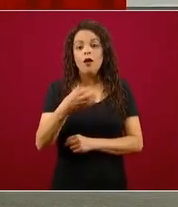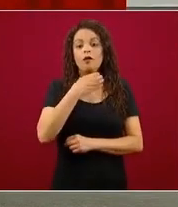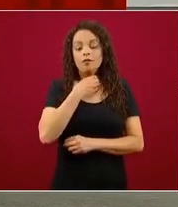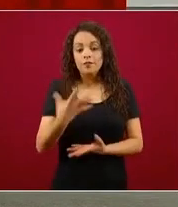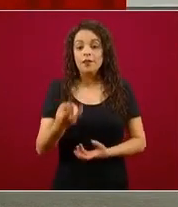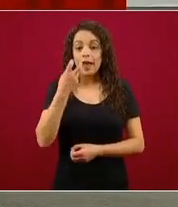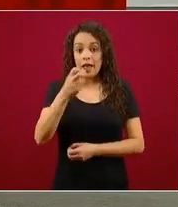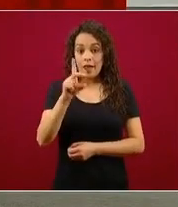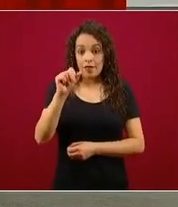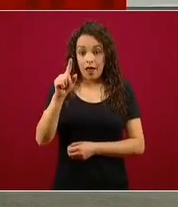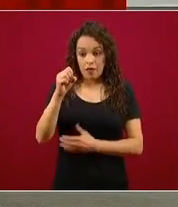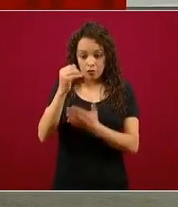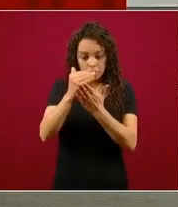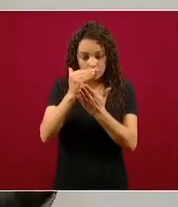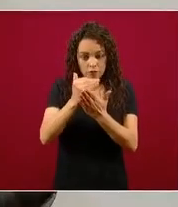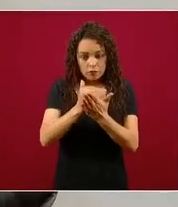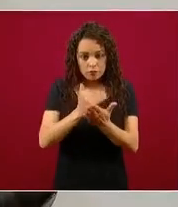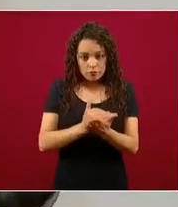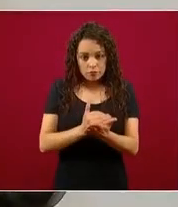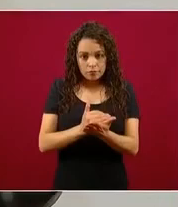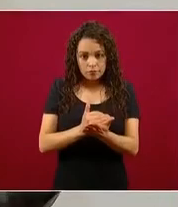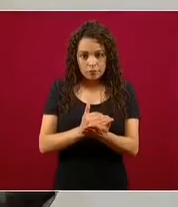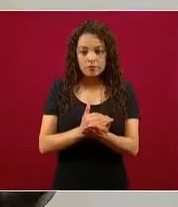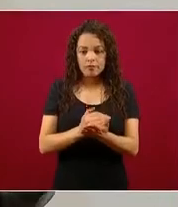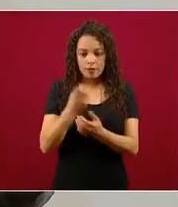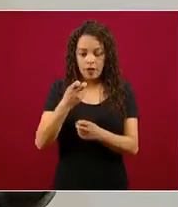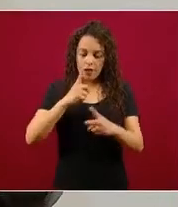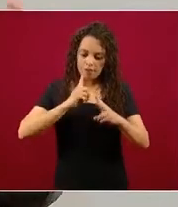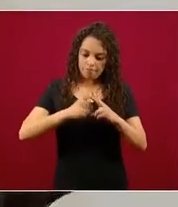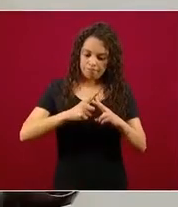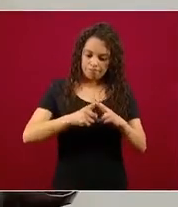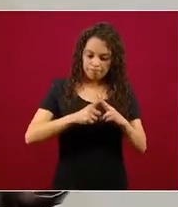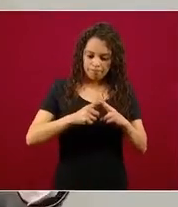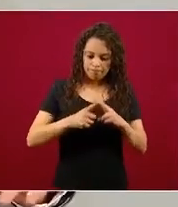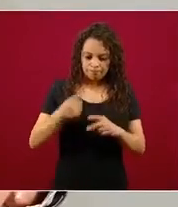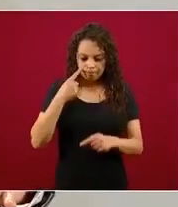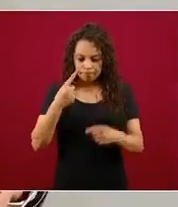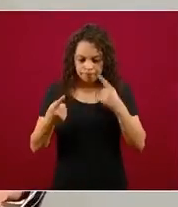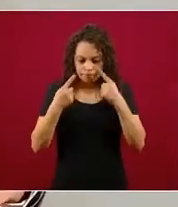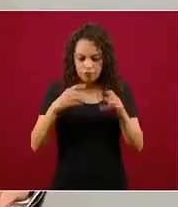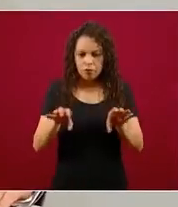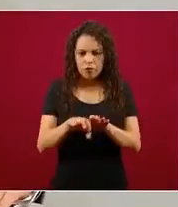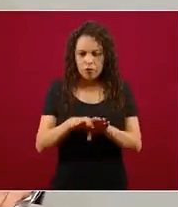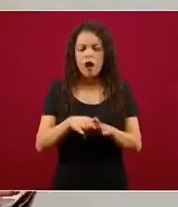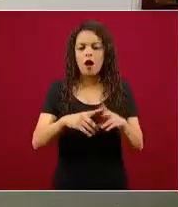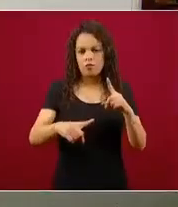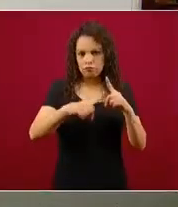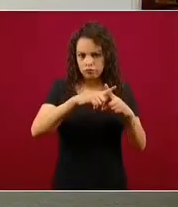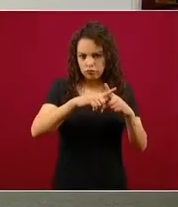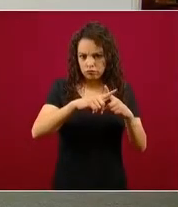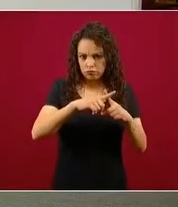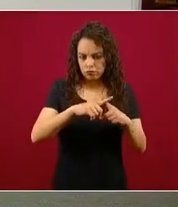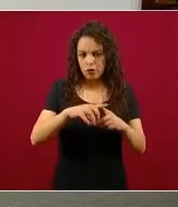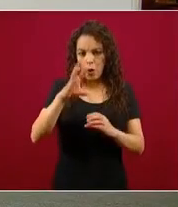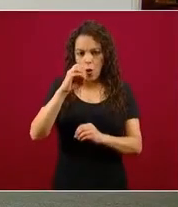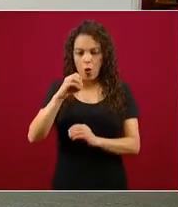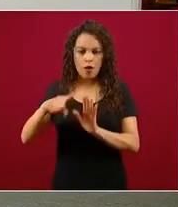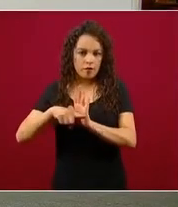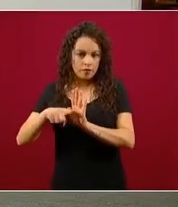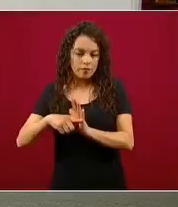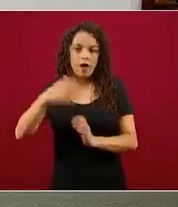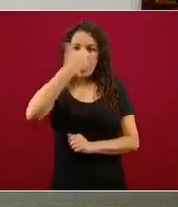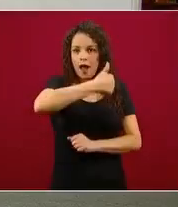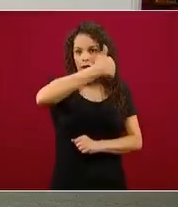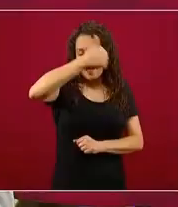la estimación o el cálculo de la positividad de cada uno de los estados y